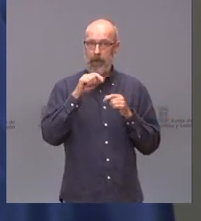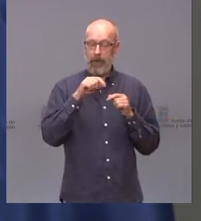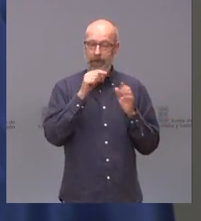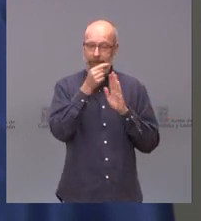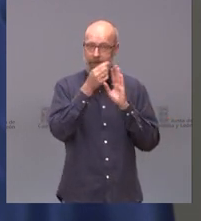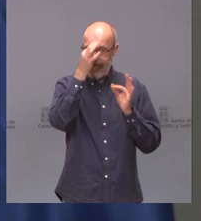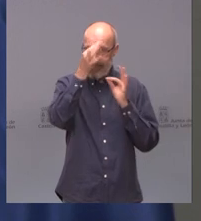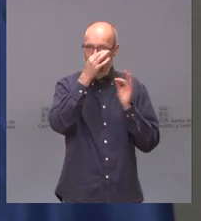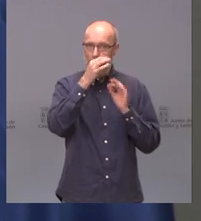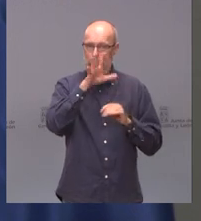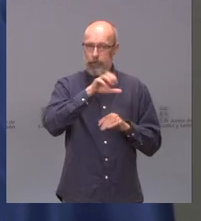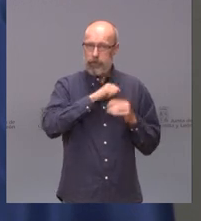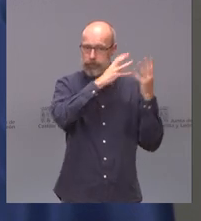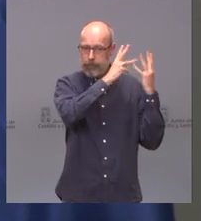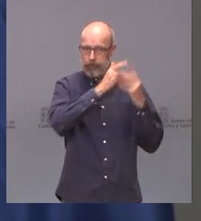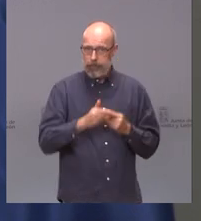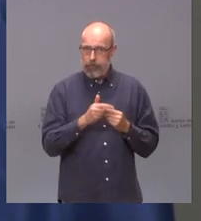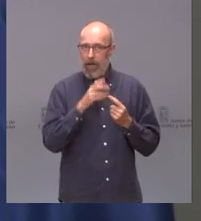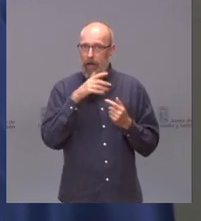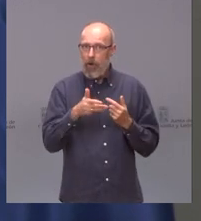que circundan a nuestra comunidad